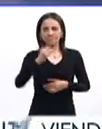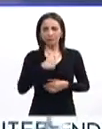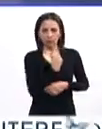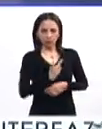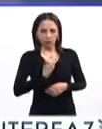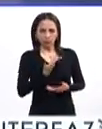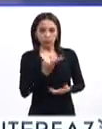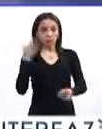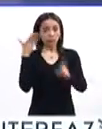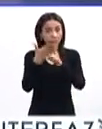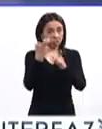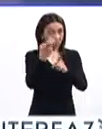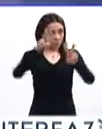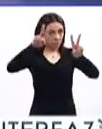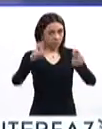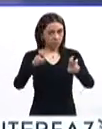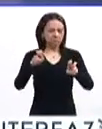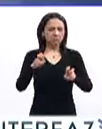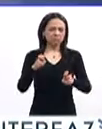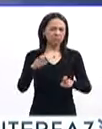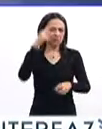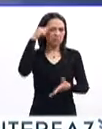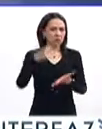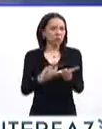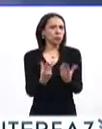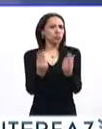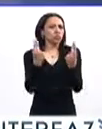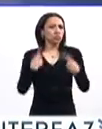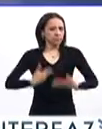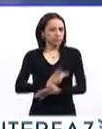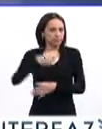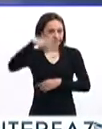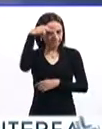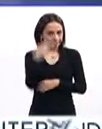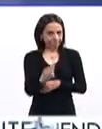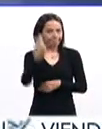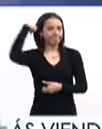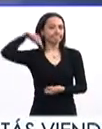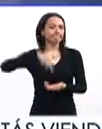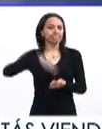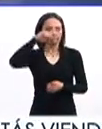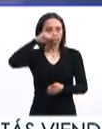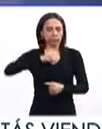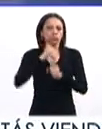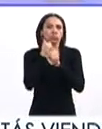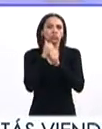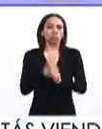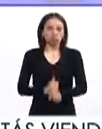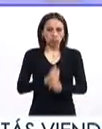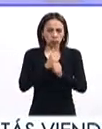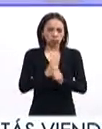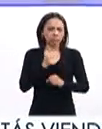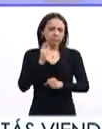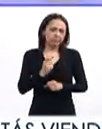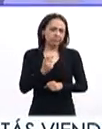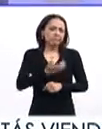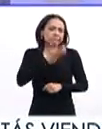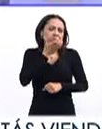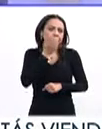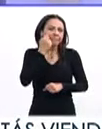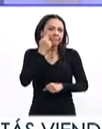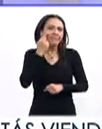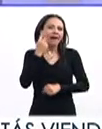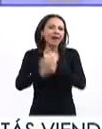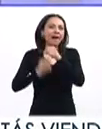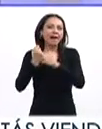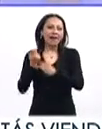seguramente muchos mexicanos padecen en estas circunstancias, seguramente, pues común, como en cualquier época del año,